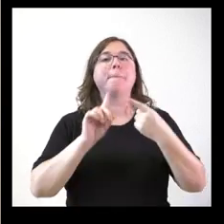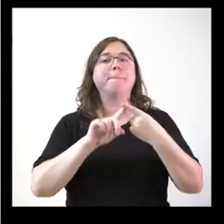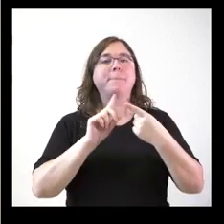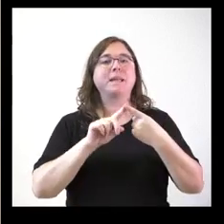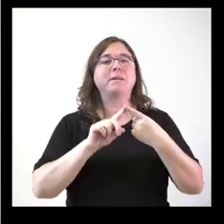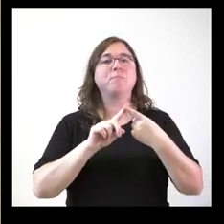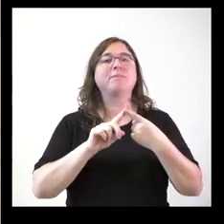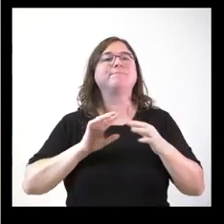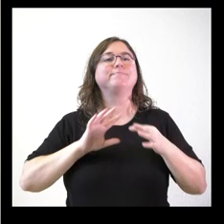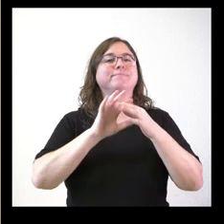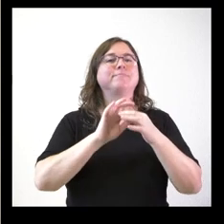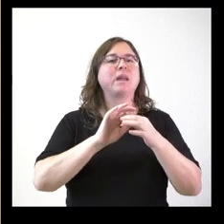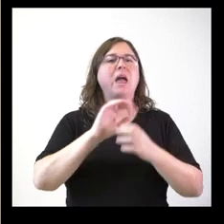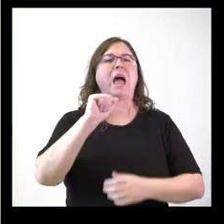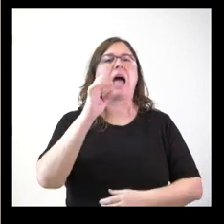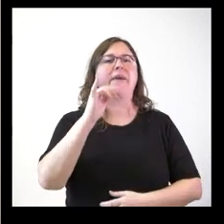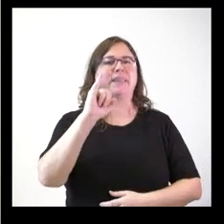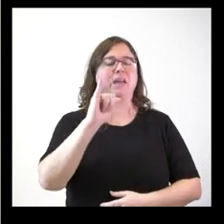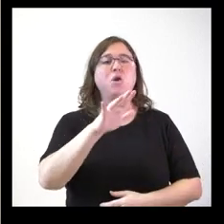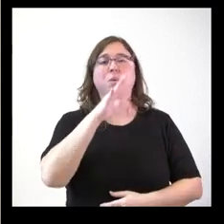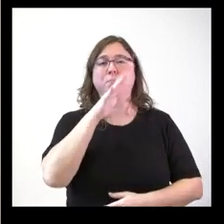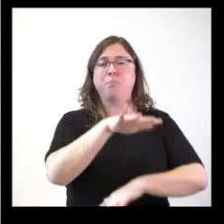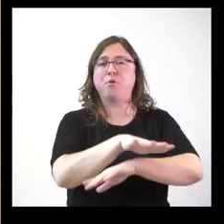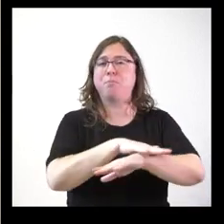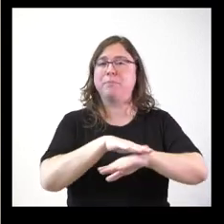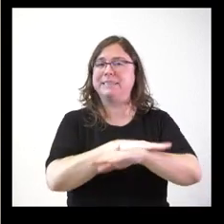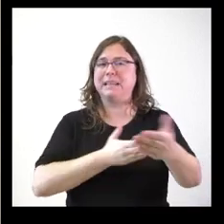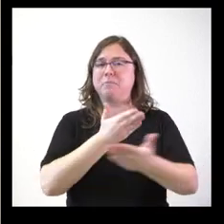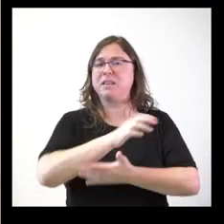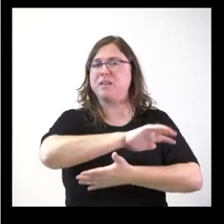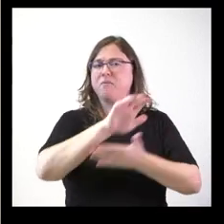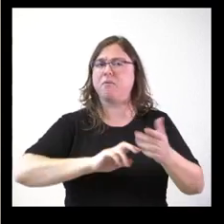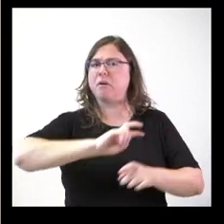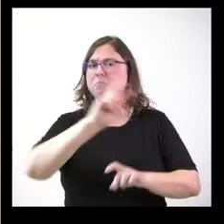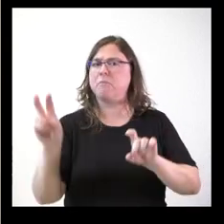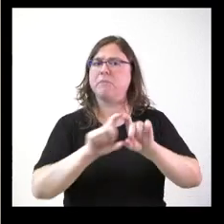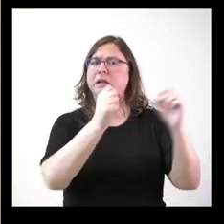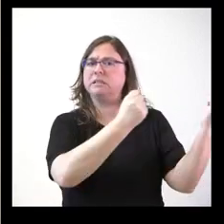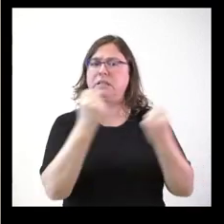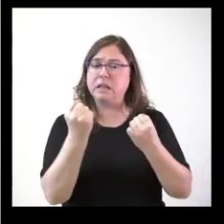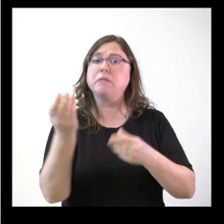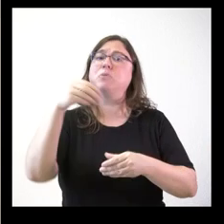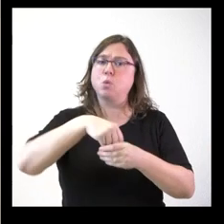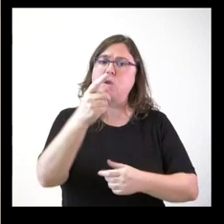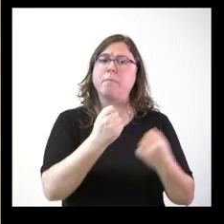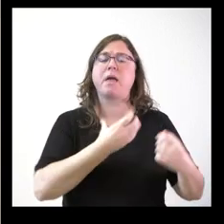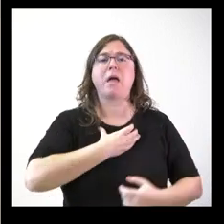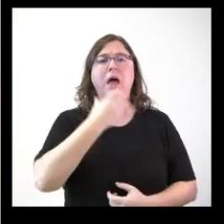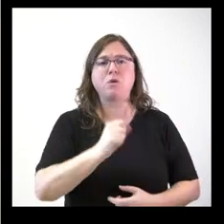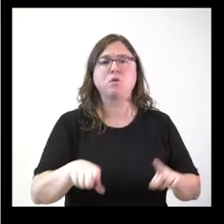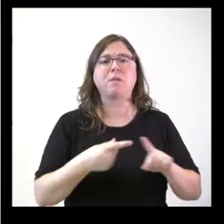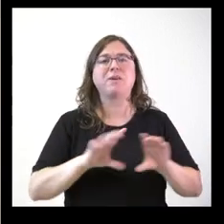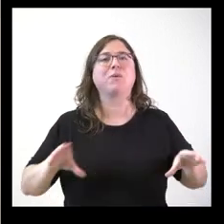en lo relativo a LATI, porque el Ministerio ha pedido informes a varias entidades, incluidos ayuntamientos de la zona y también agrupaciones